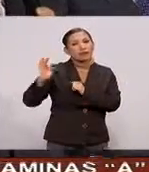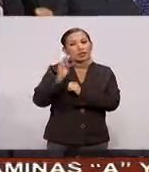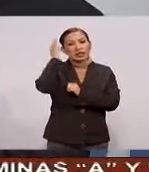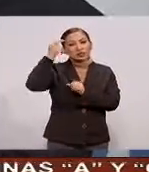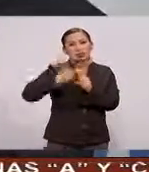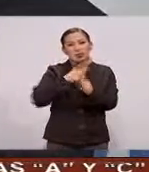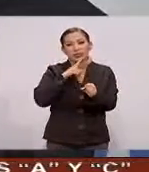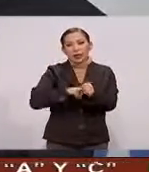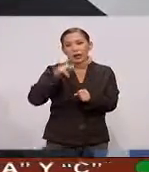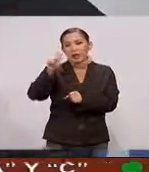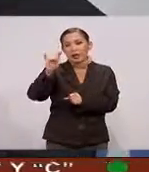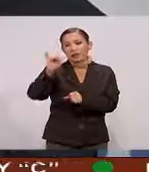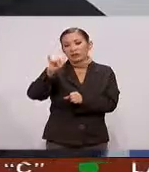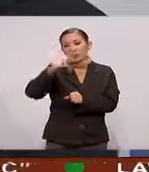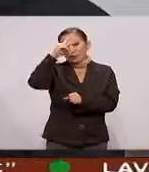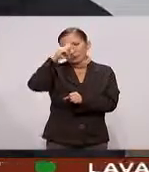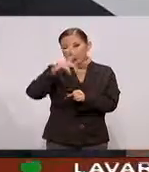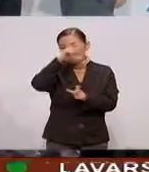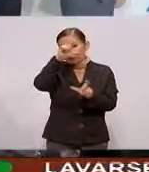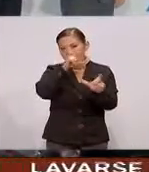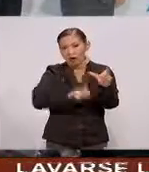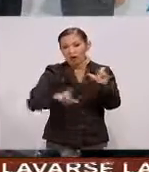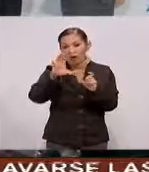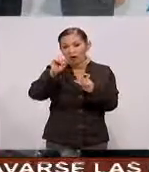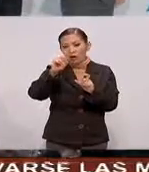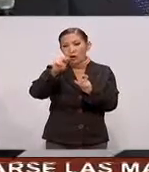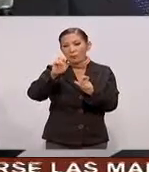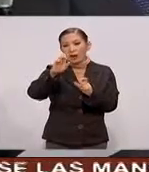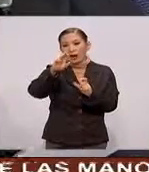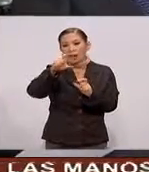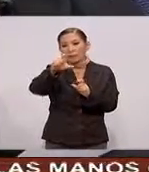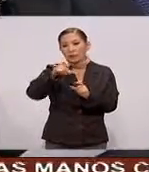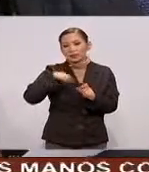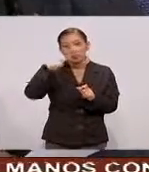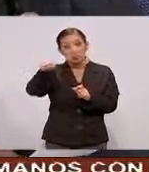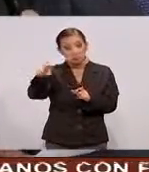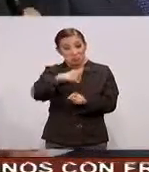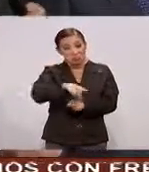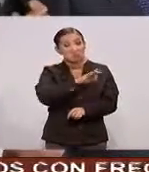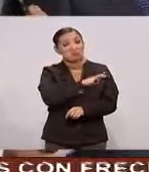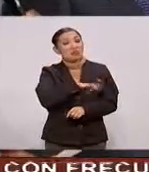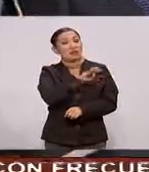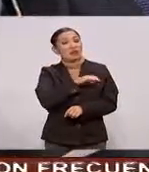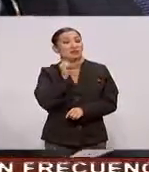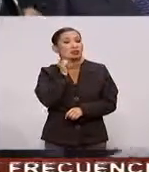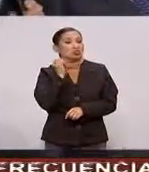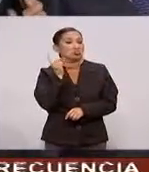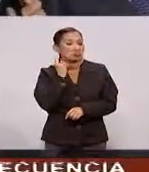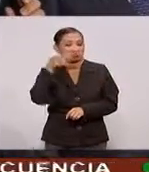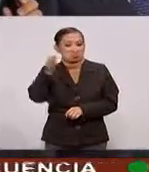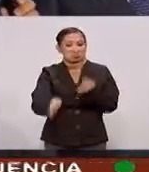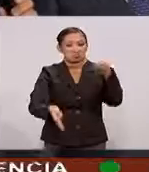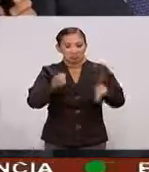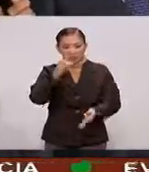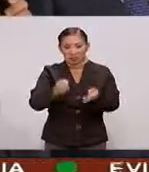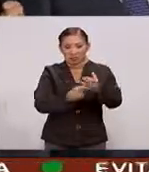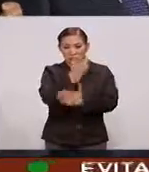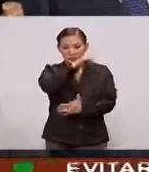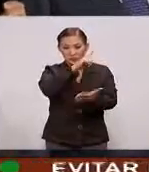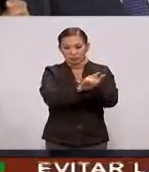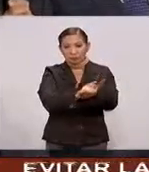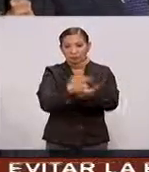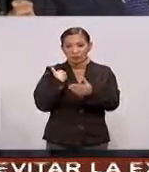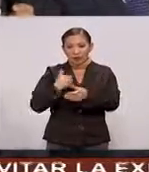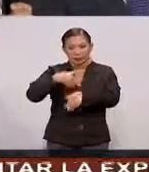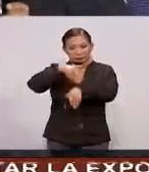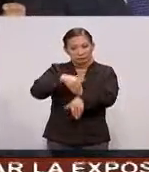Patronal De la República Mexicana La Coparmex Ahí felicitó A los legisladores Por la aprobación De la ley De